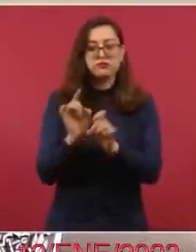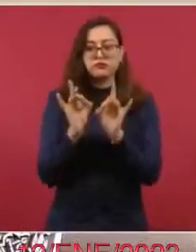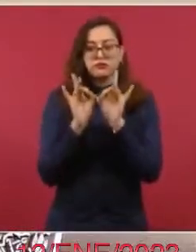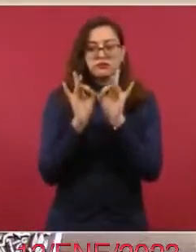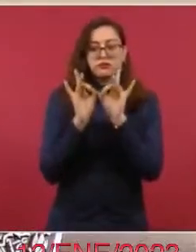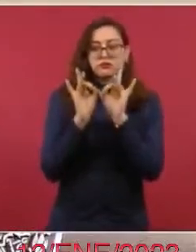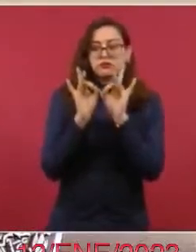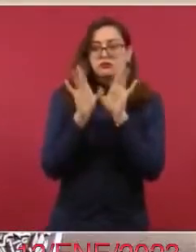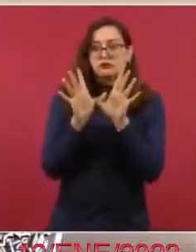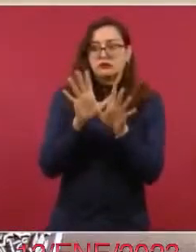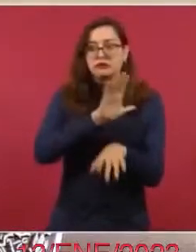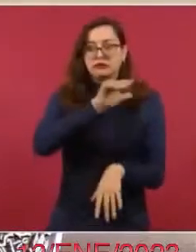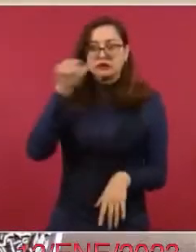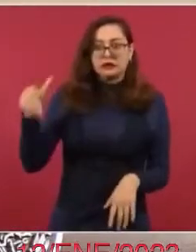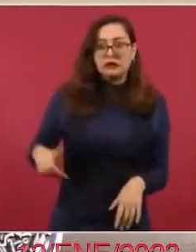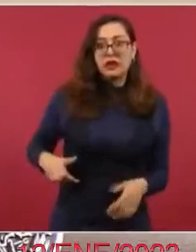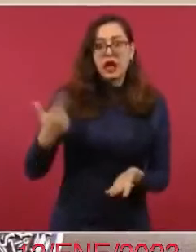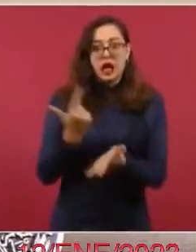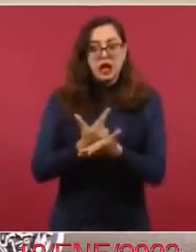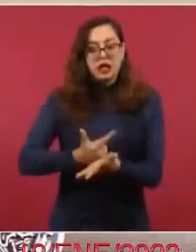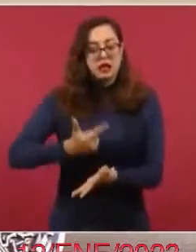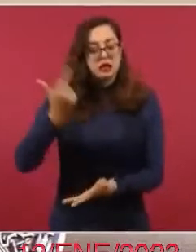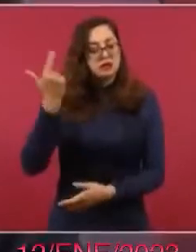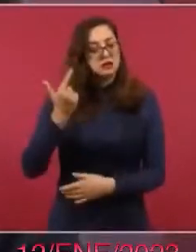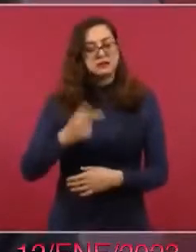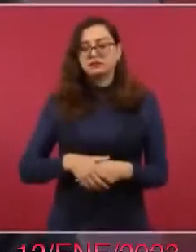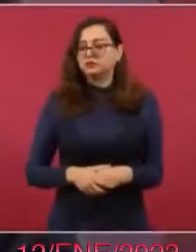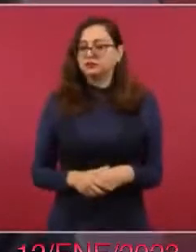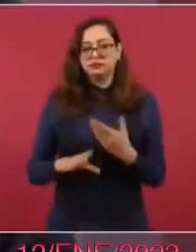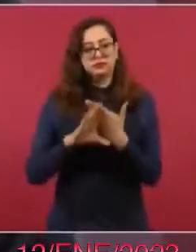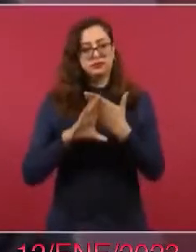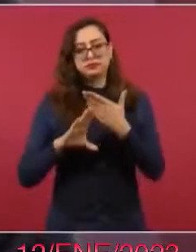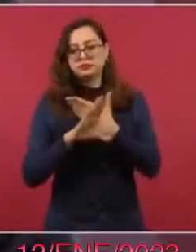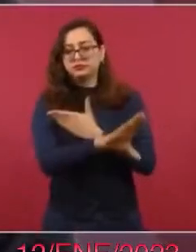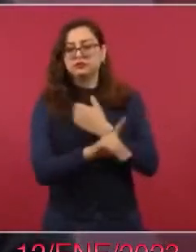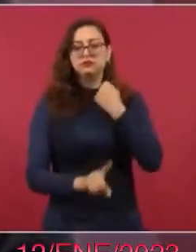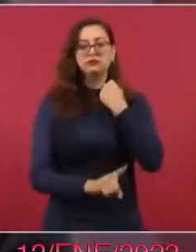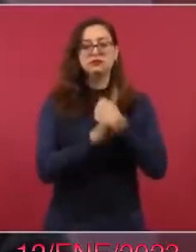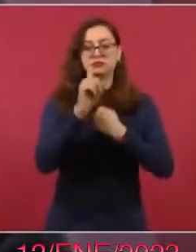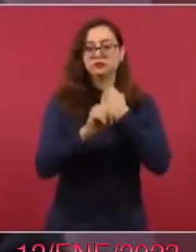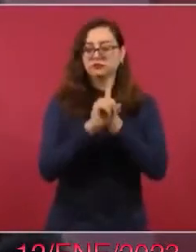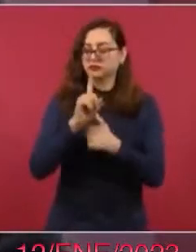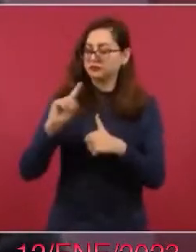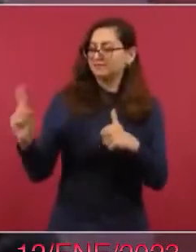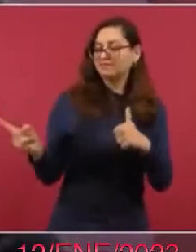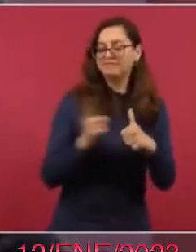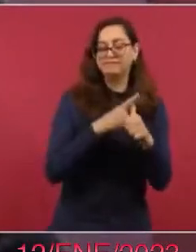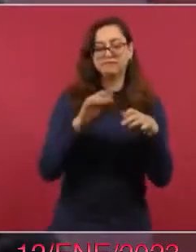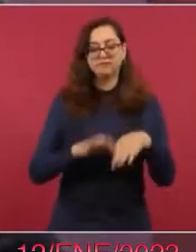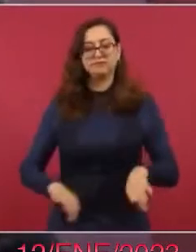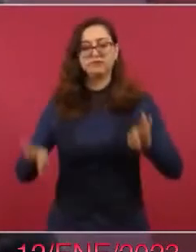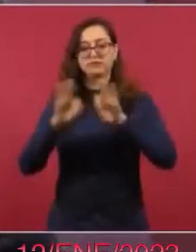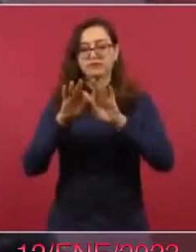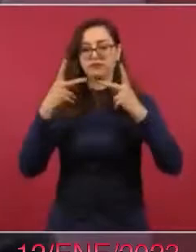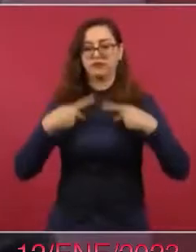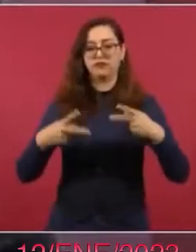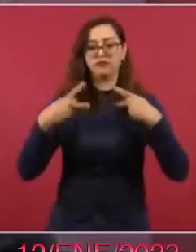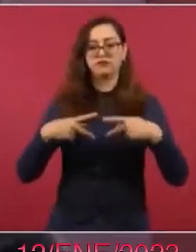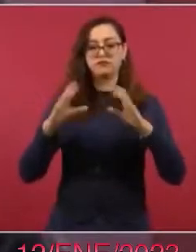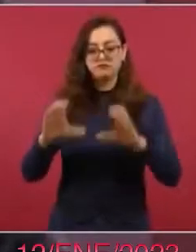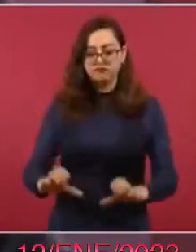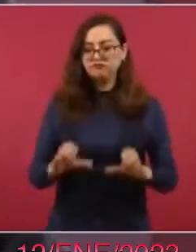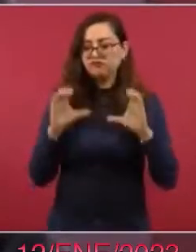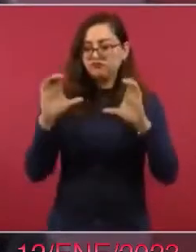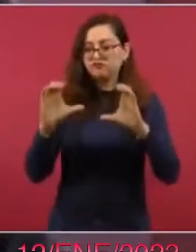desgracia, cuidar a la gente, que es lo más importante de todo.